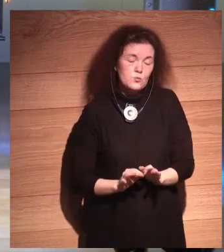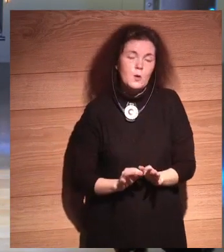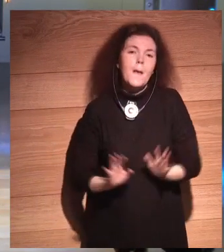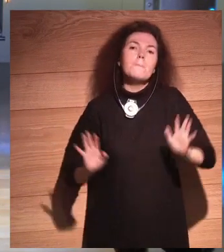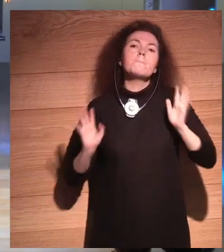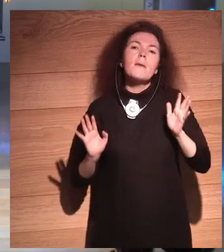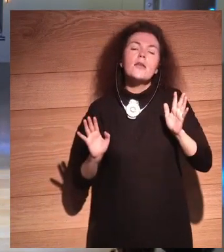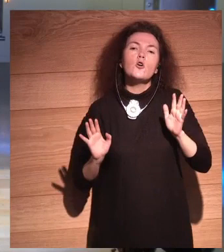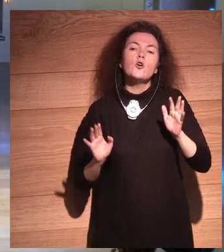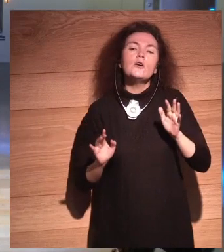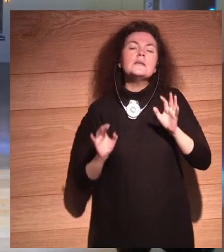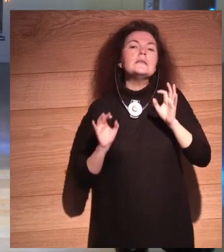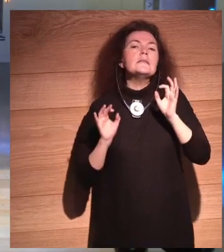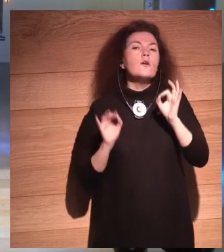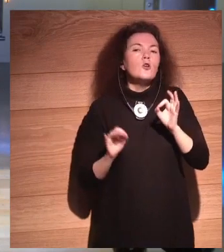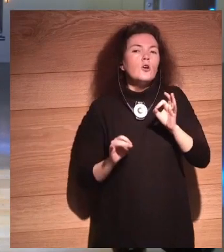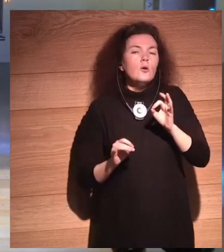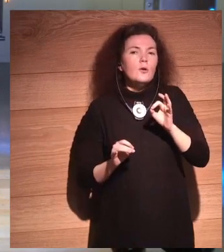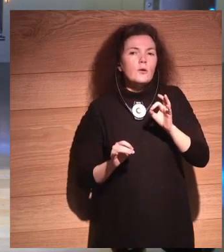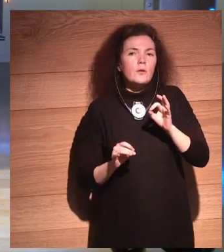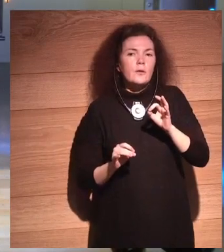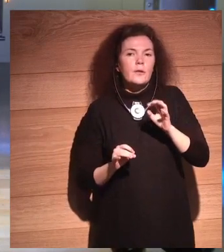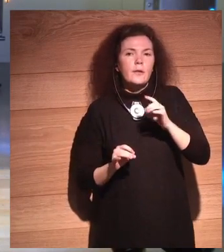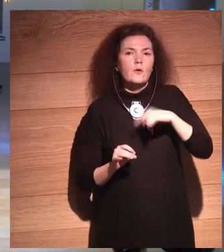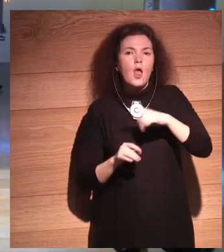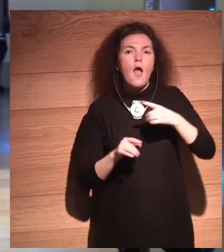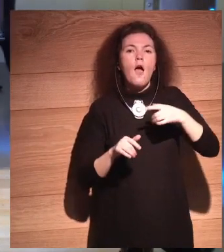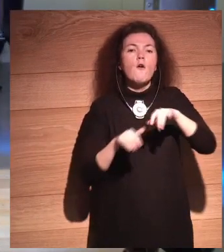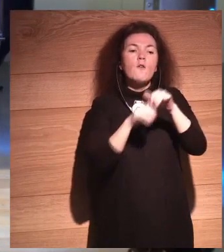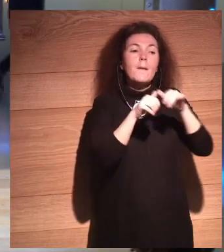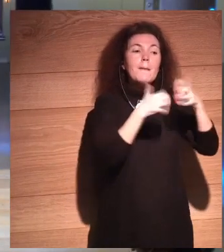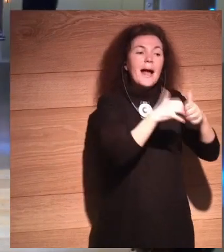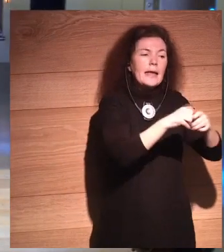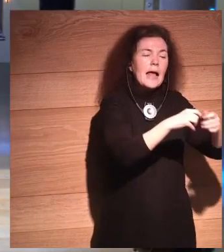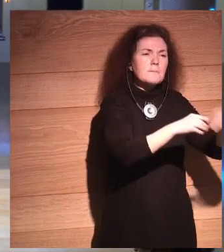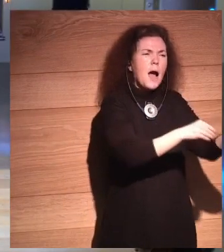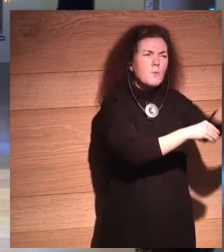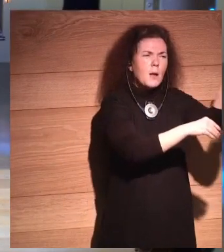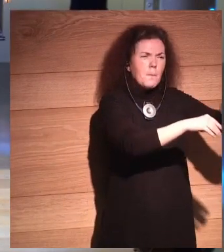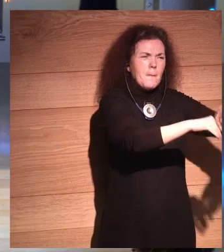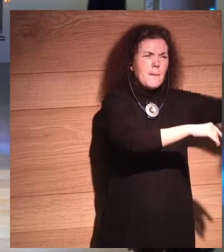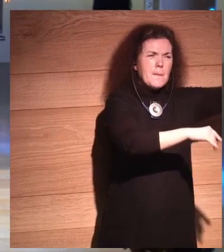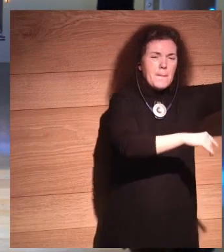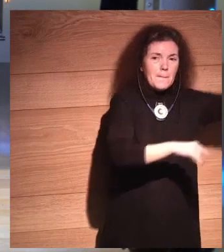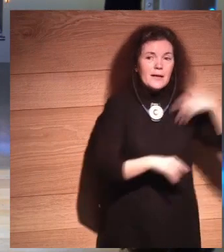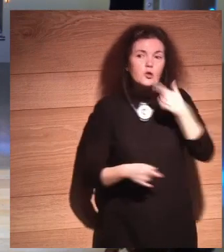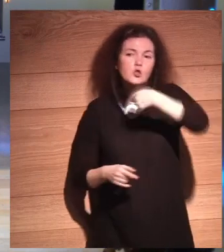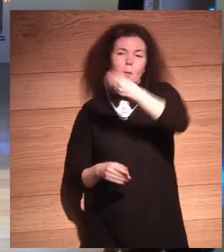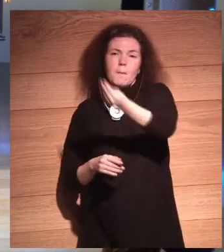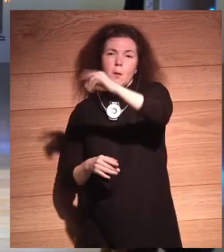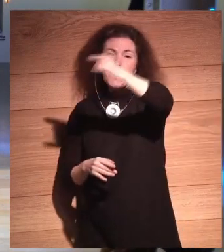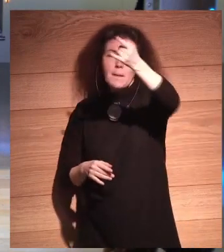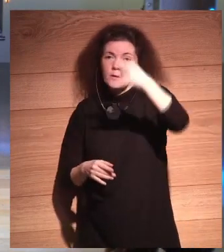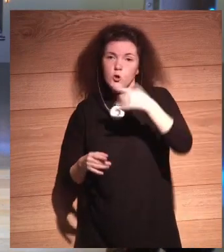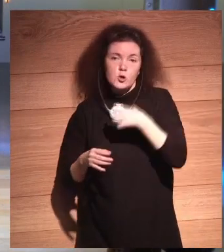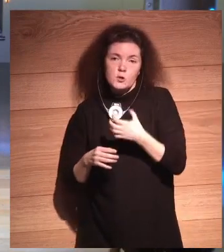pero no vais a tener una capacidad exponencial como las máquinas, sino, podemos ver el cloud